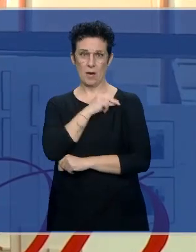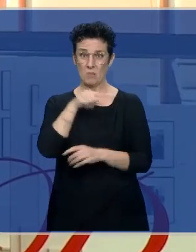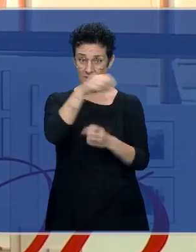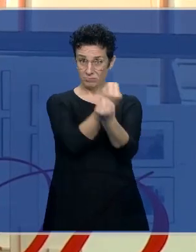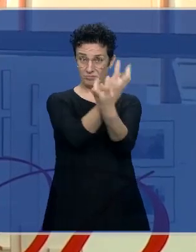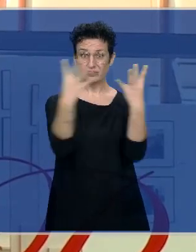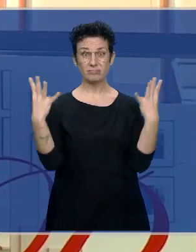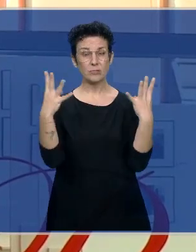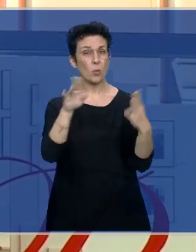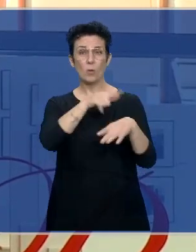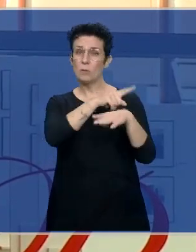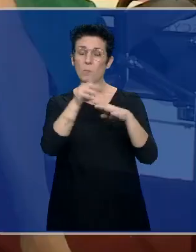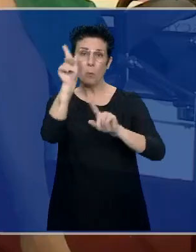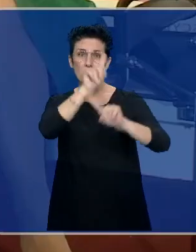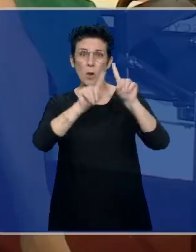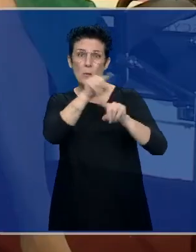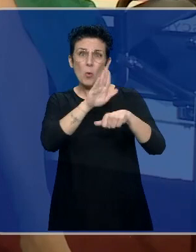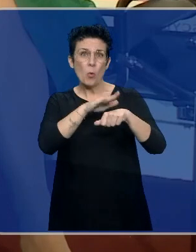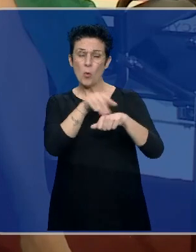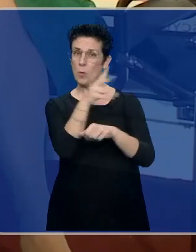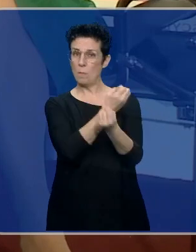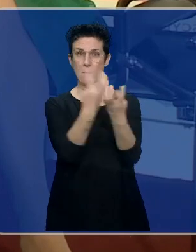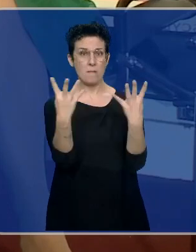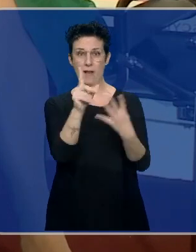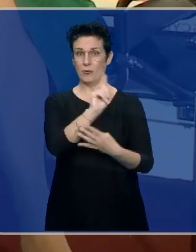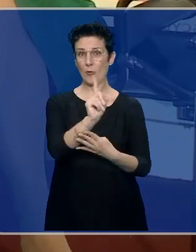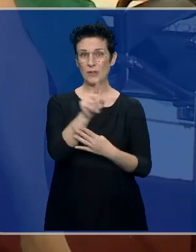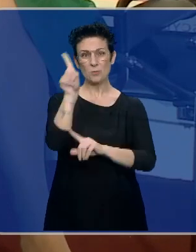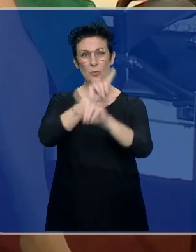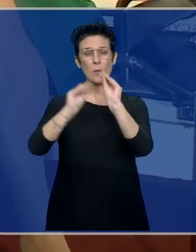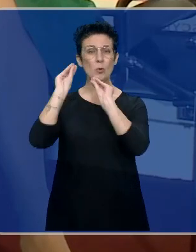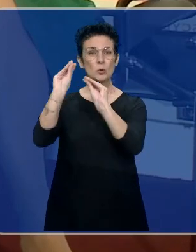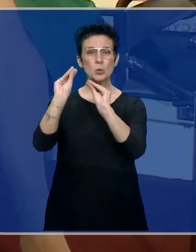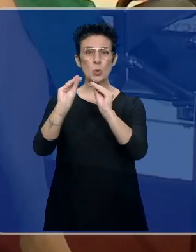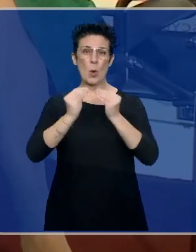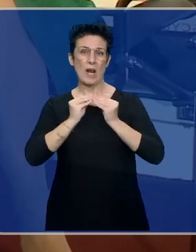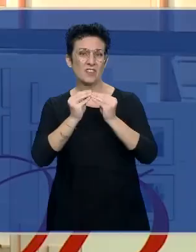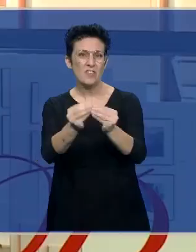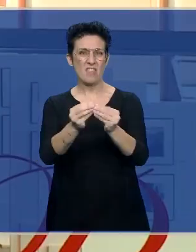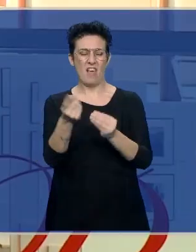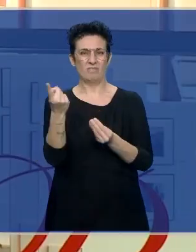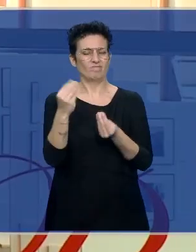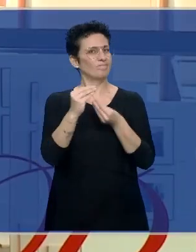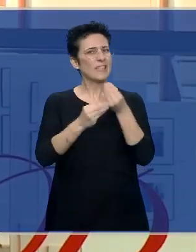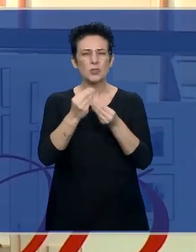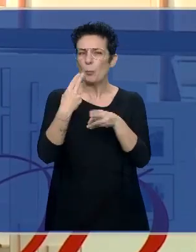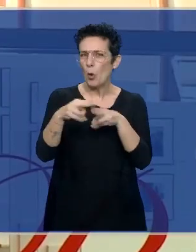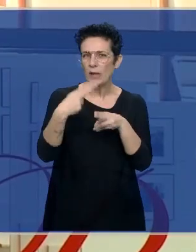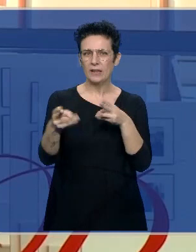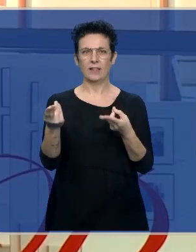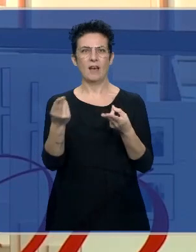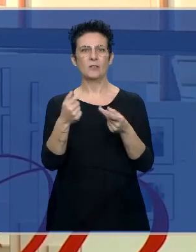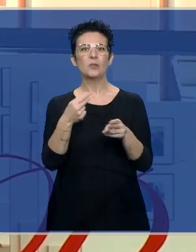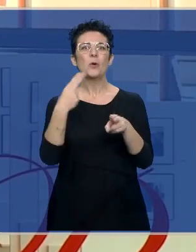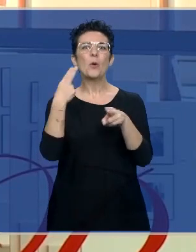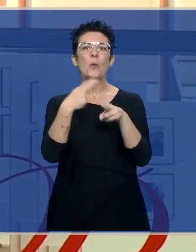nada que ver con estas polémicas artificiales, artificiosas, políticas, de